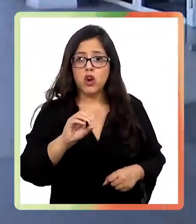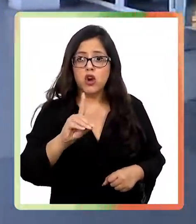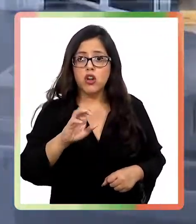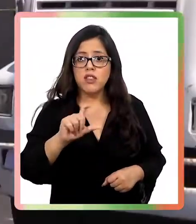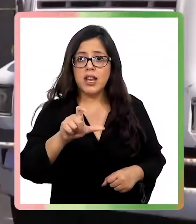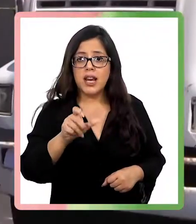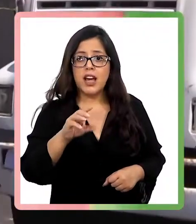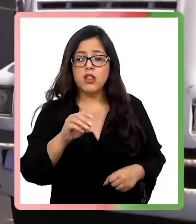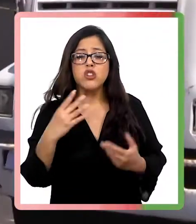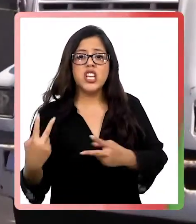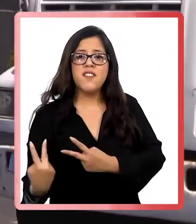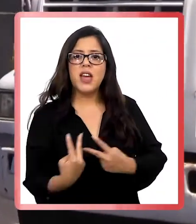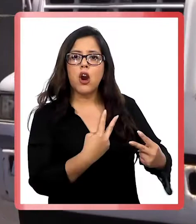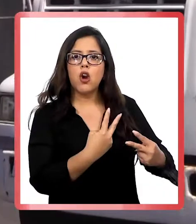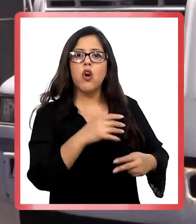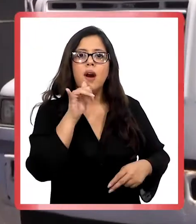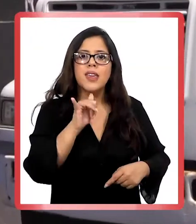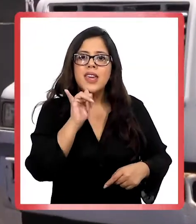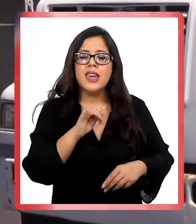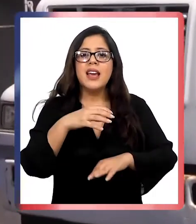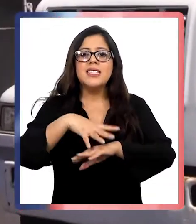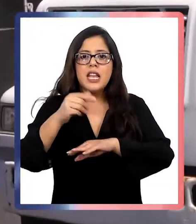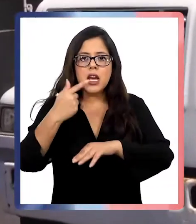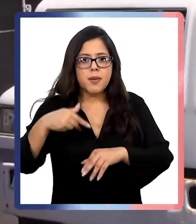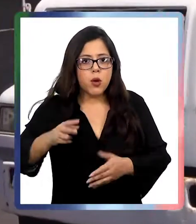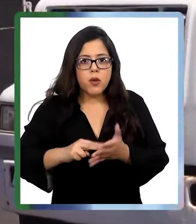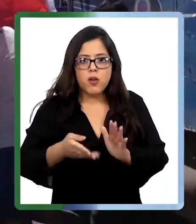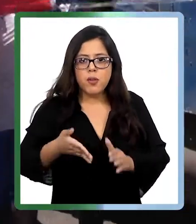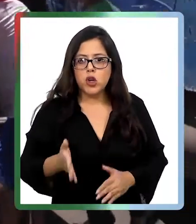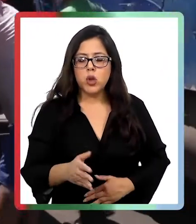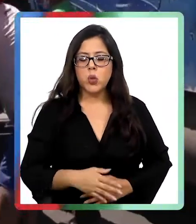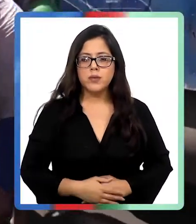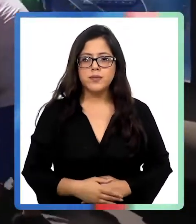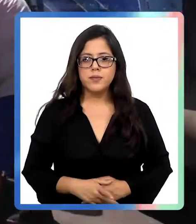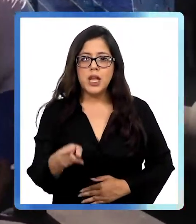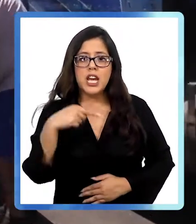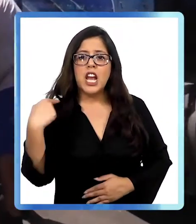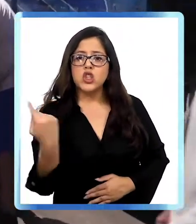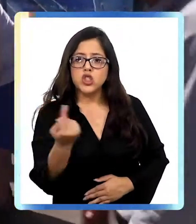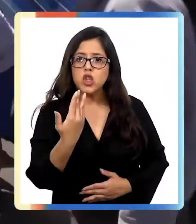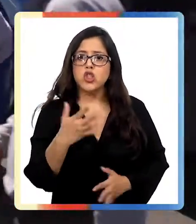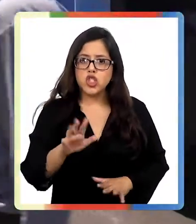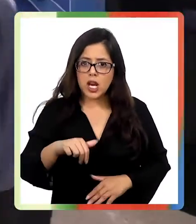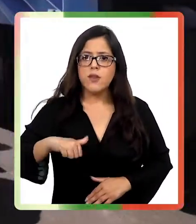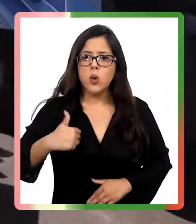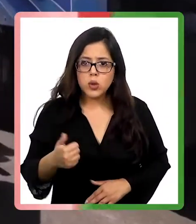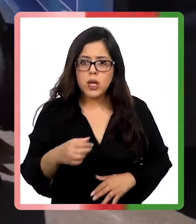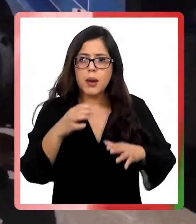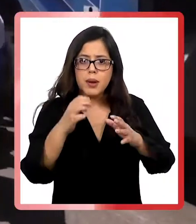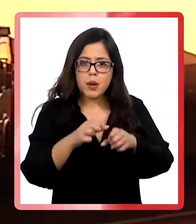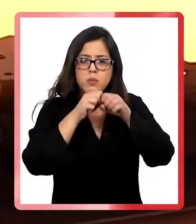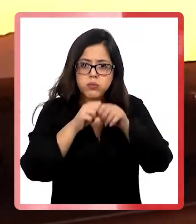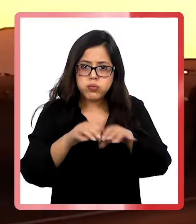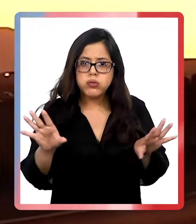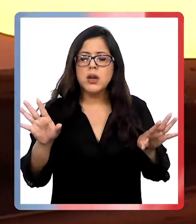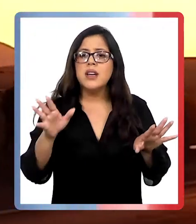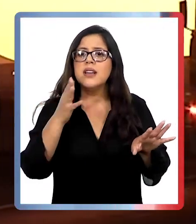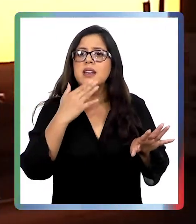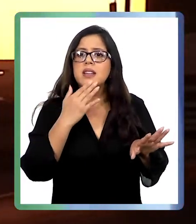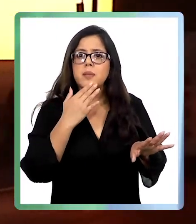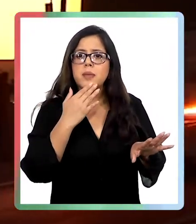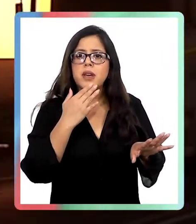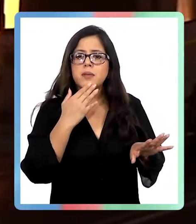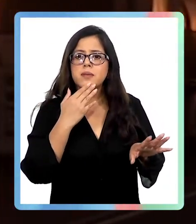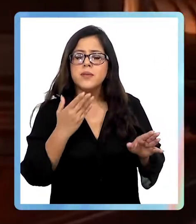Delgado, tuvo que viajar a Iquique y Arica. Pero los problemas siguen. Estamos disponibles para desplazarnos. Y ha sido la